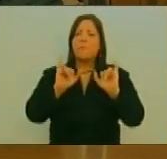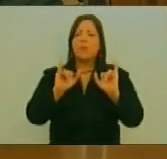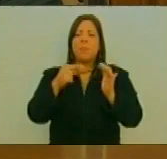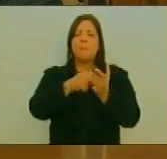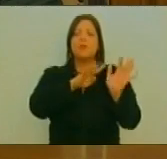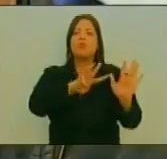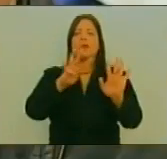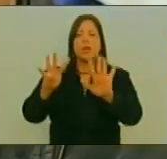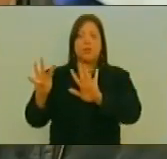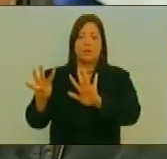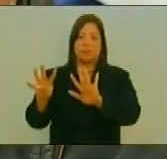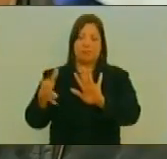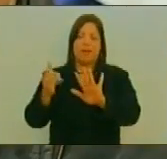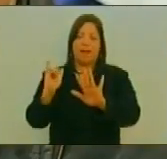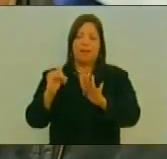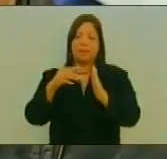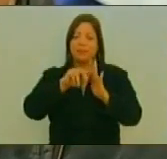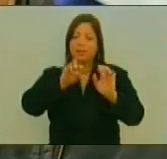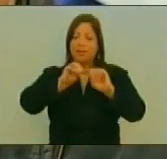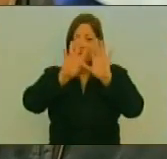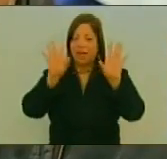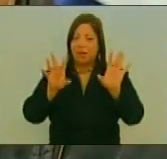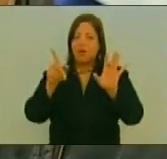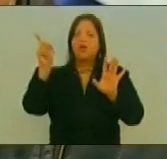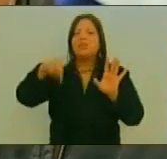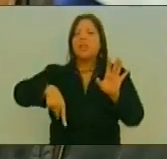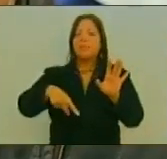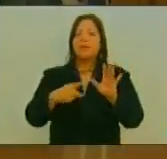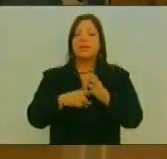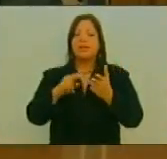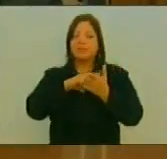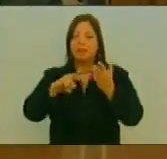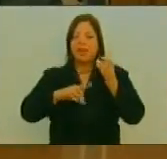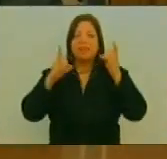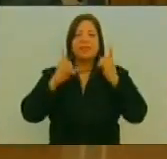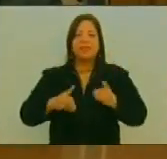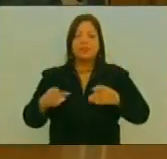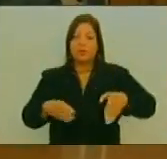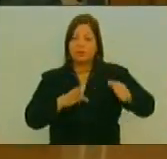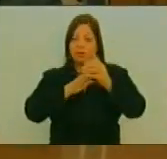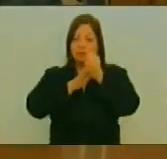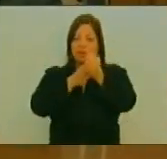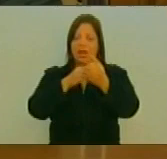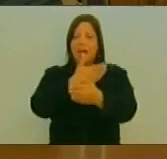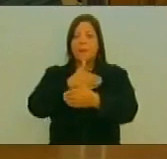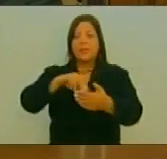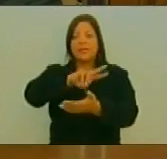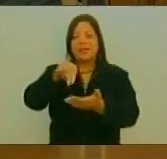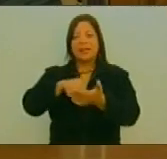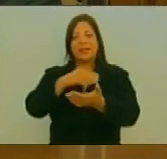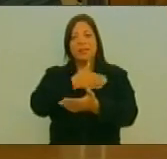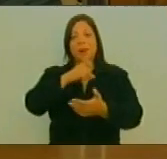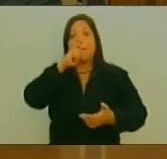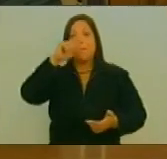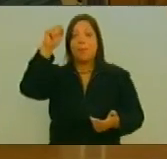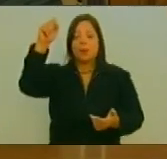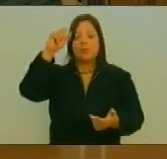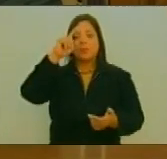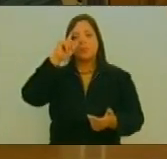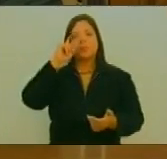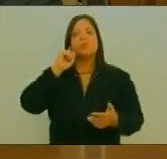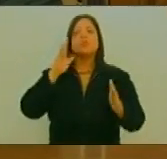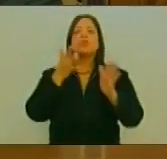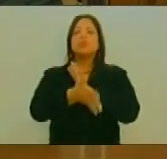1999 Así Como También Las Decisiones Y Orientaciones Del Presidente De La República Nicolás Maduro Moro